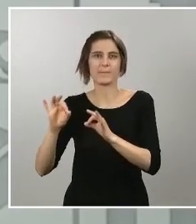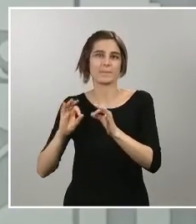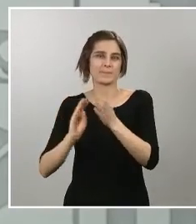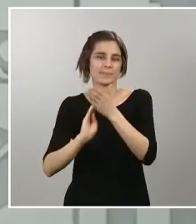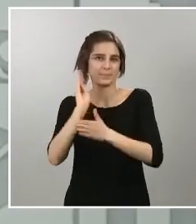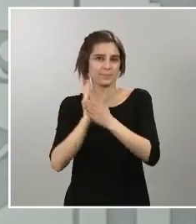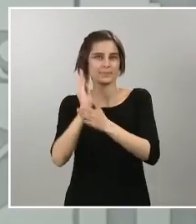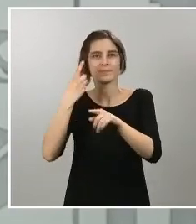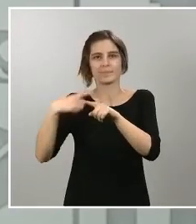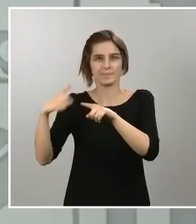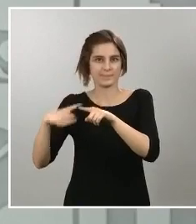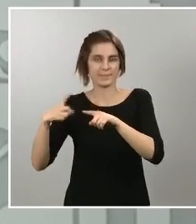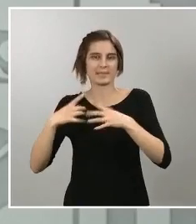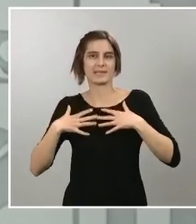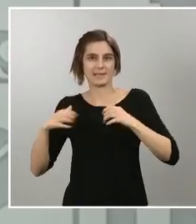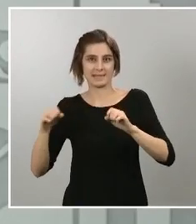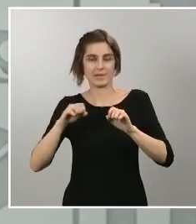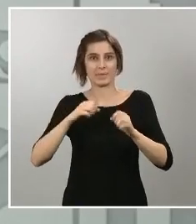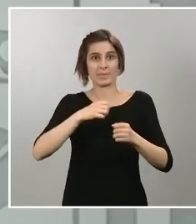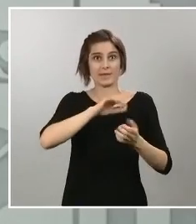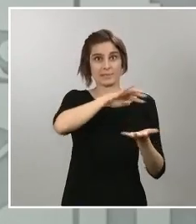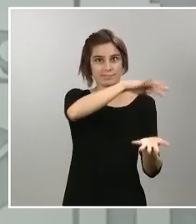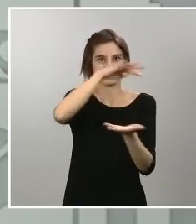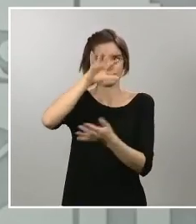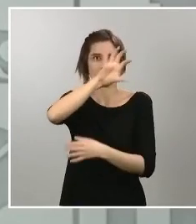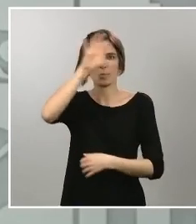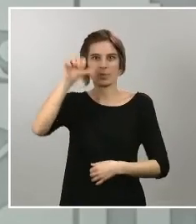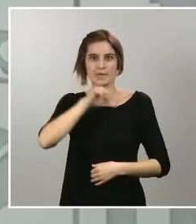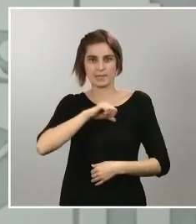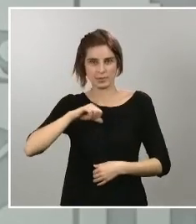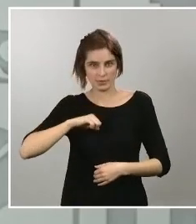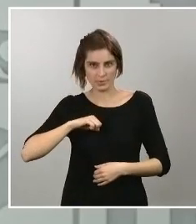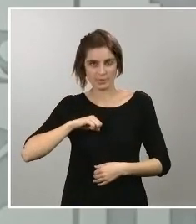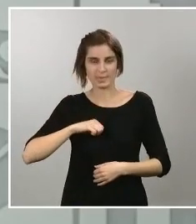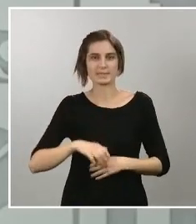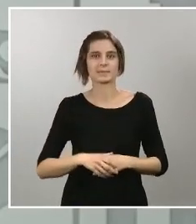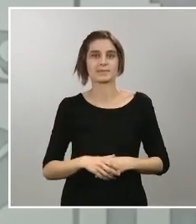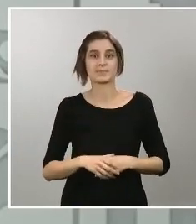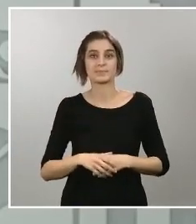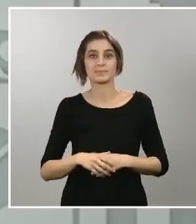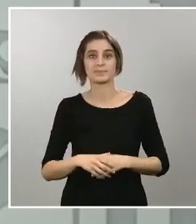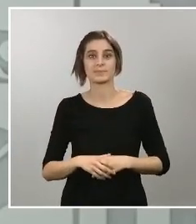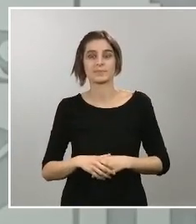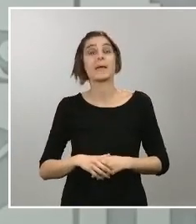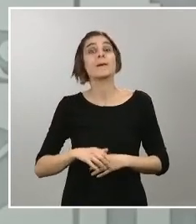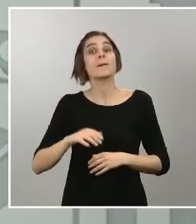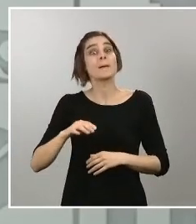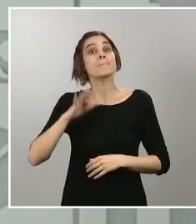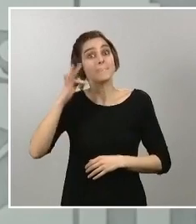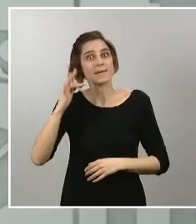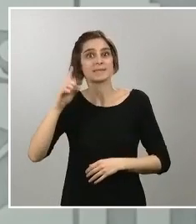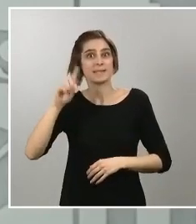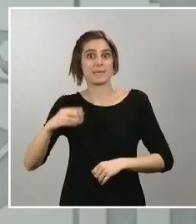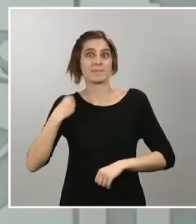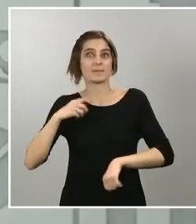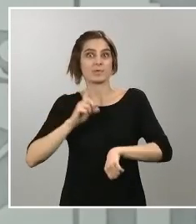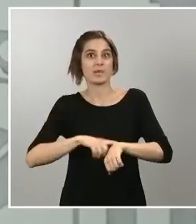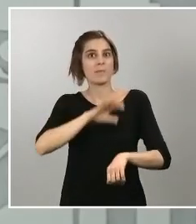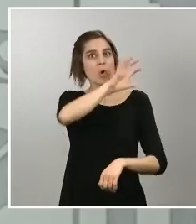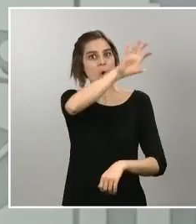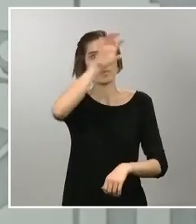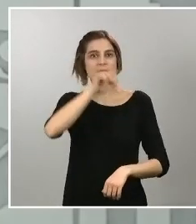actuación complementa las compras autonómicas que se están desarrollando con el mismo grado de complejidad pero que la